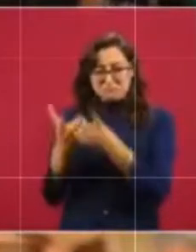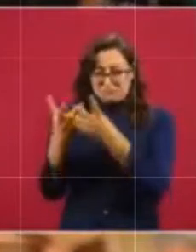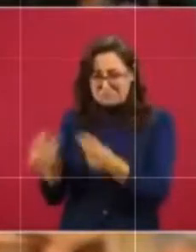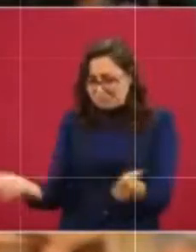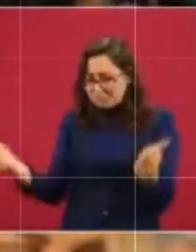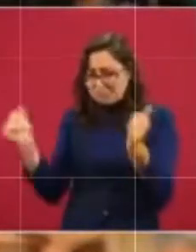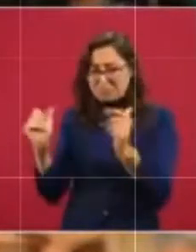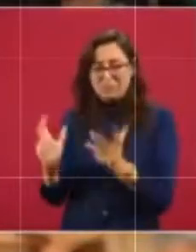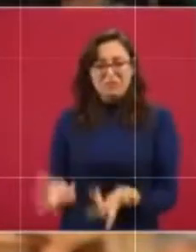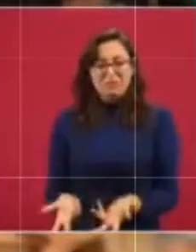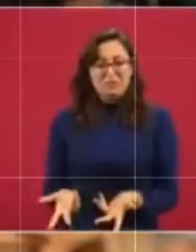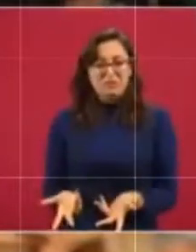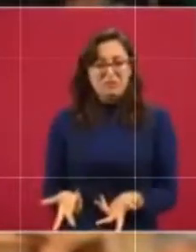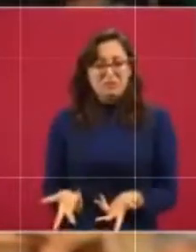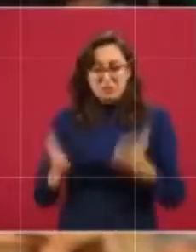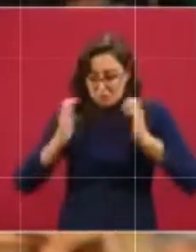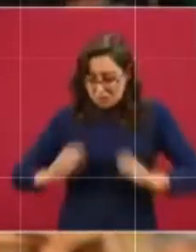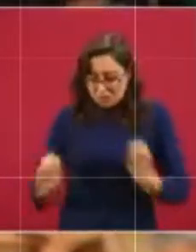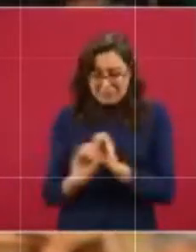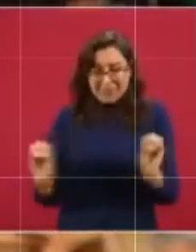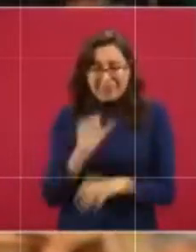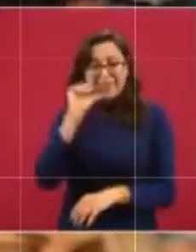salvable. Nada.